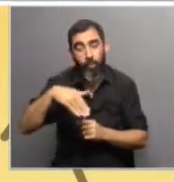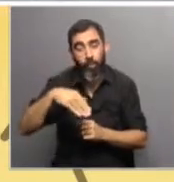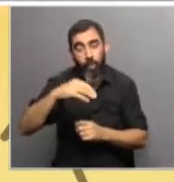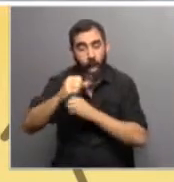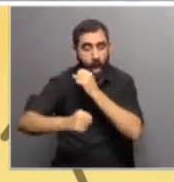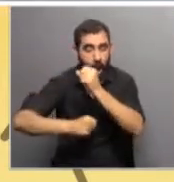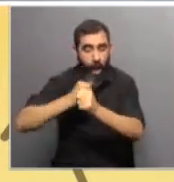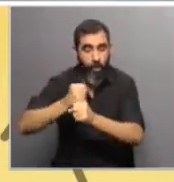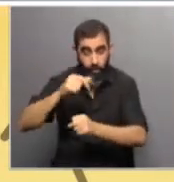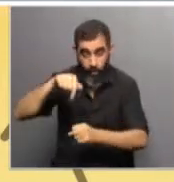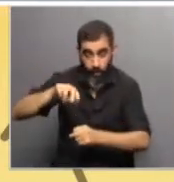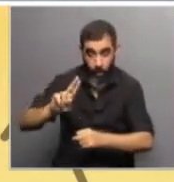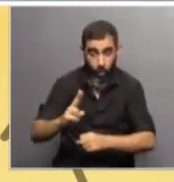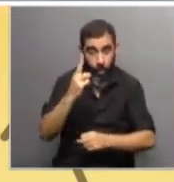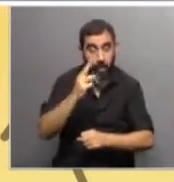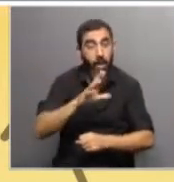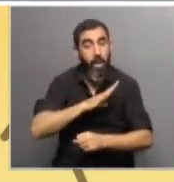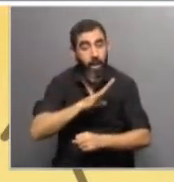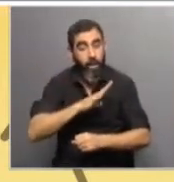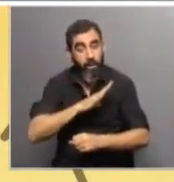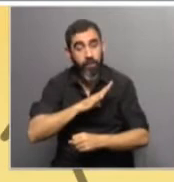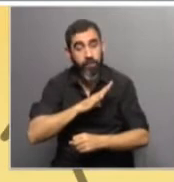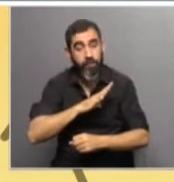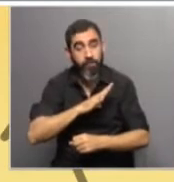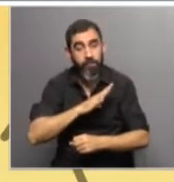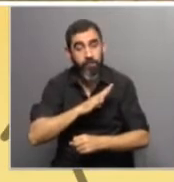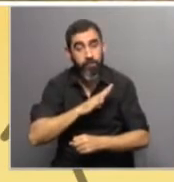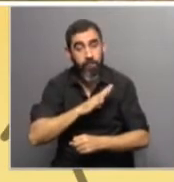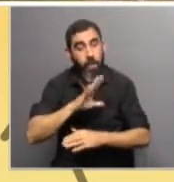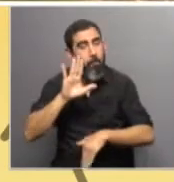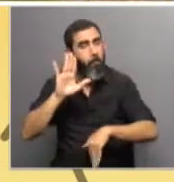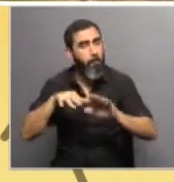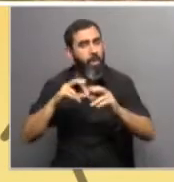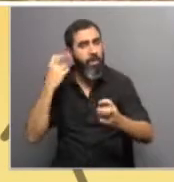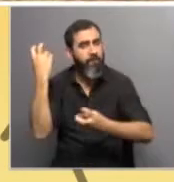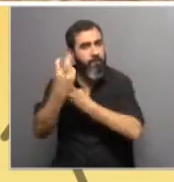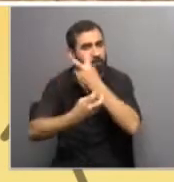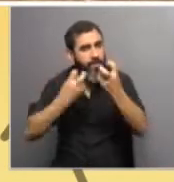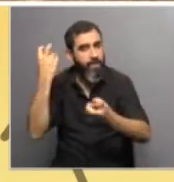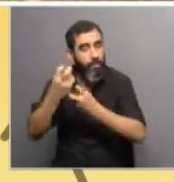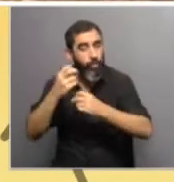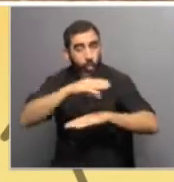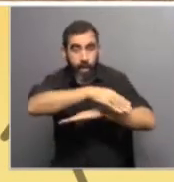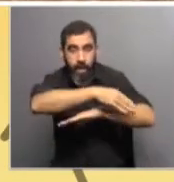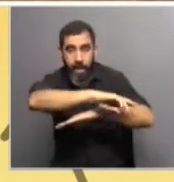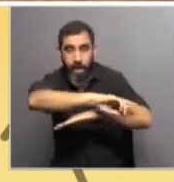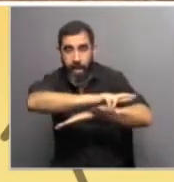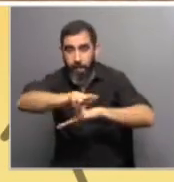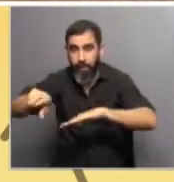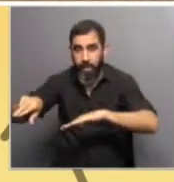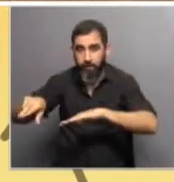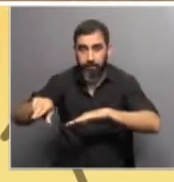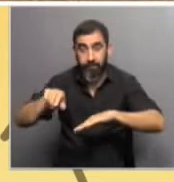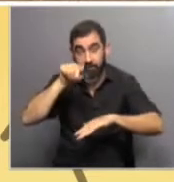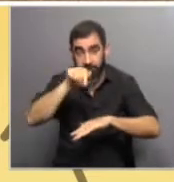décadas, en Uruguay, ha habido un aumento en los vientos extremos en la costa. Y